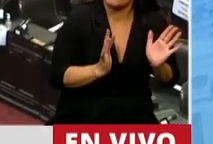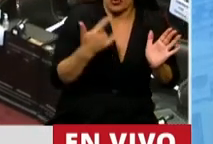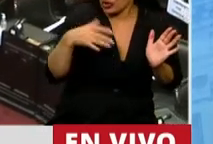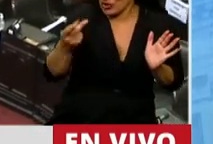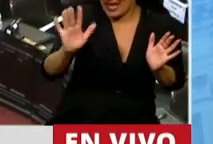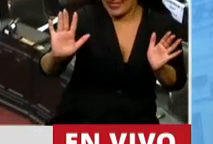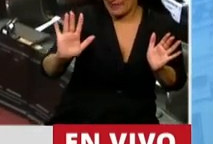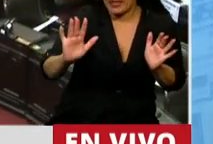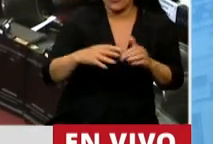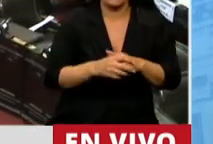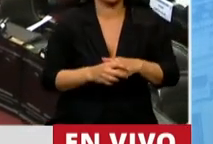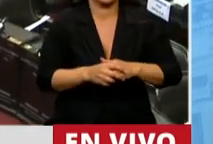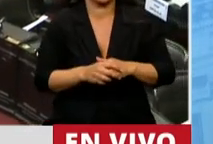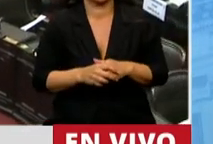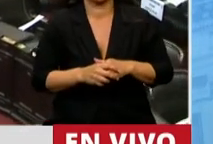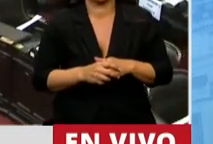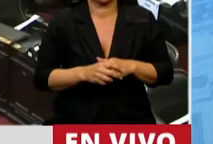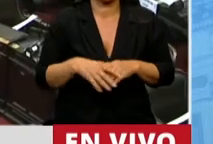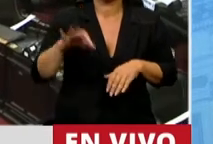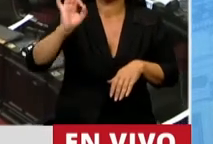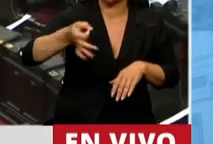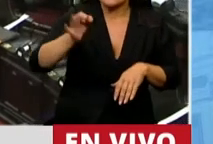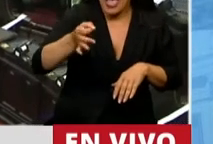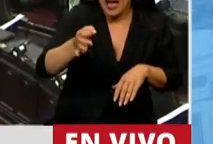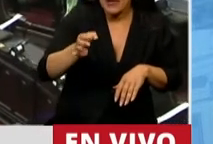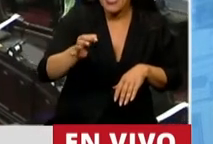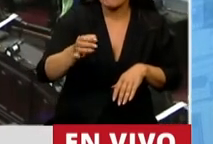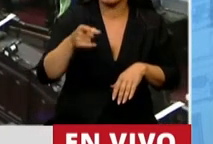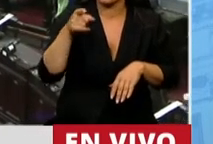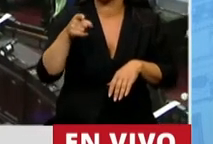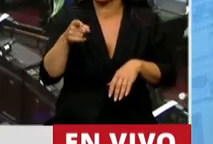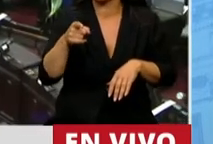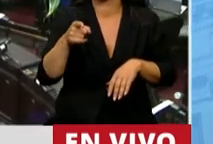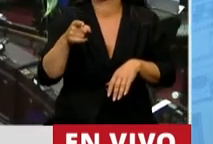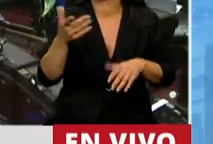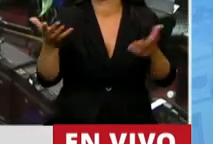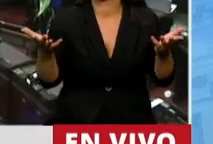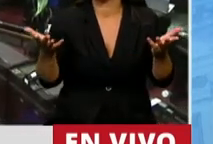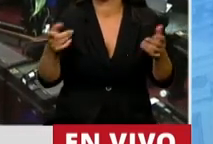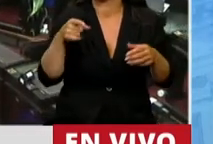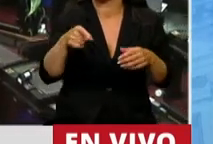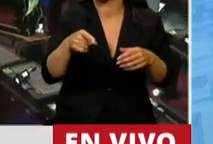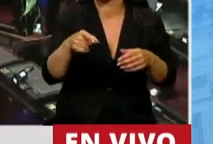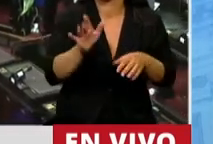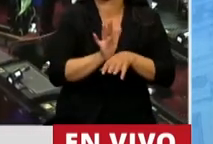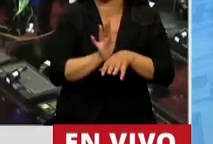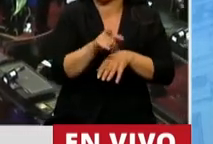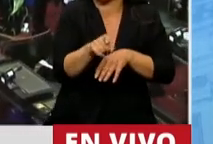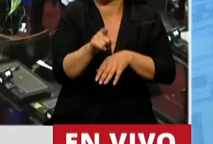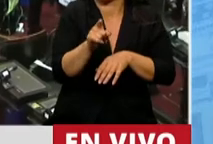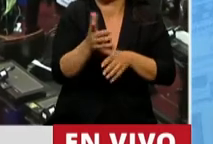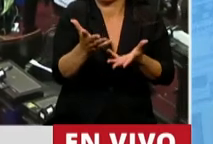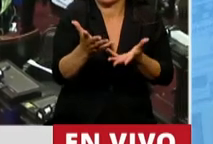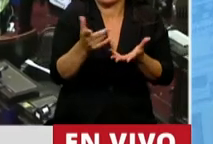terminó, presidente. Y sabemos que esto queda sujeto a una suerte de debilidad